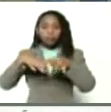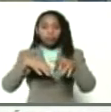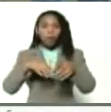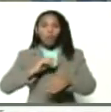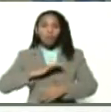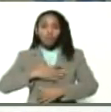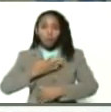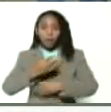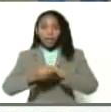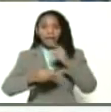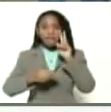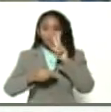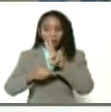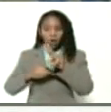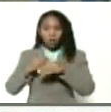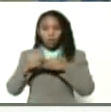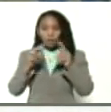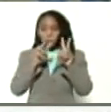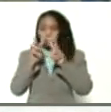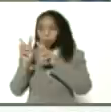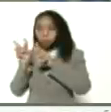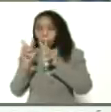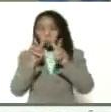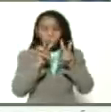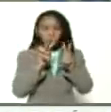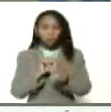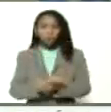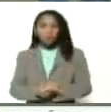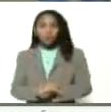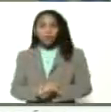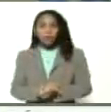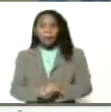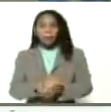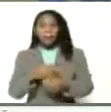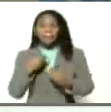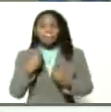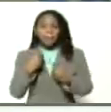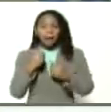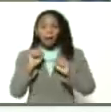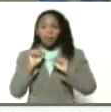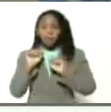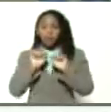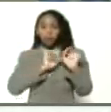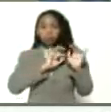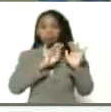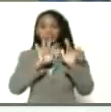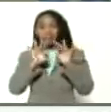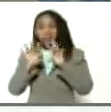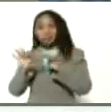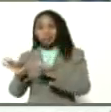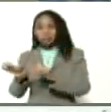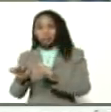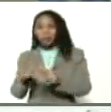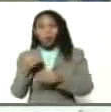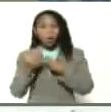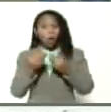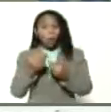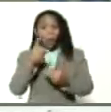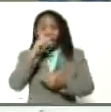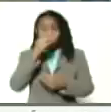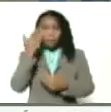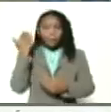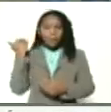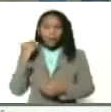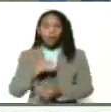verlo desde sus balcones, desde las esquinas, para evitar concentración, como lo hicimos el año